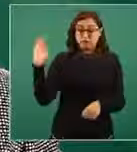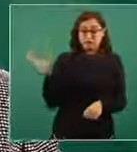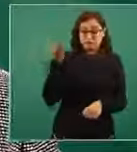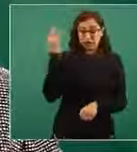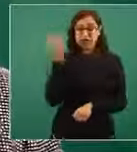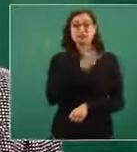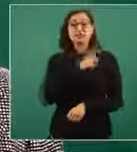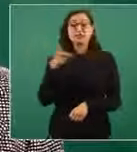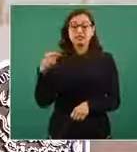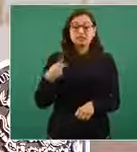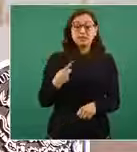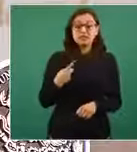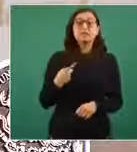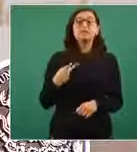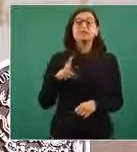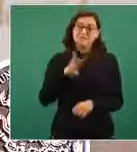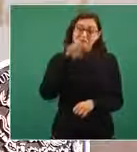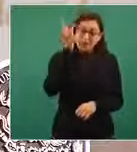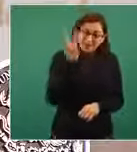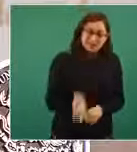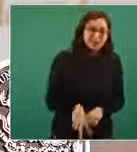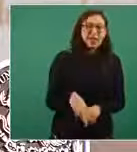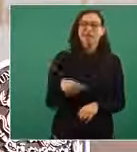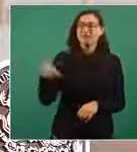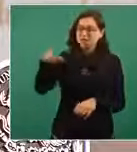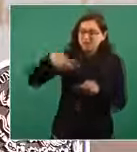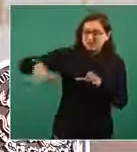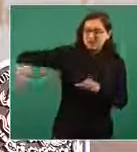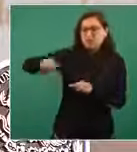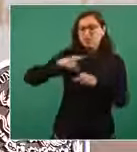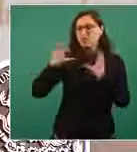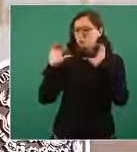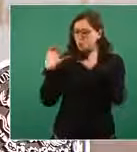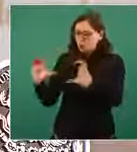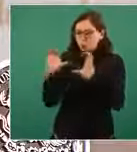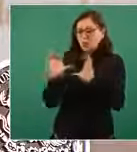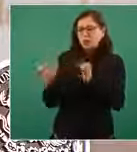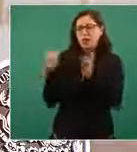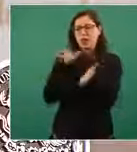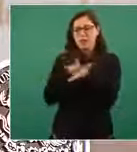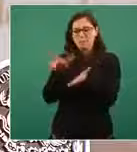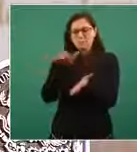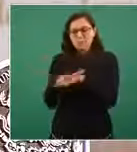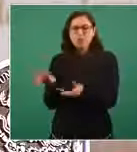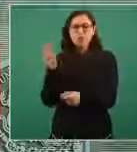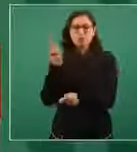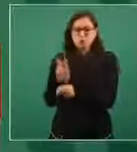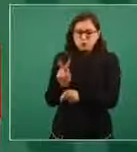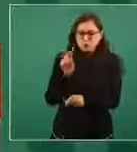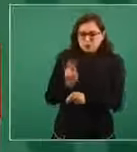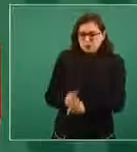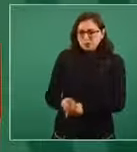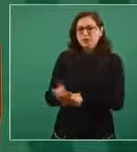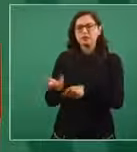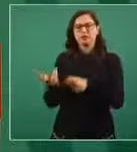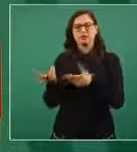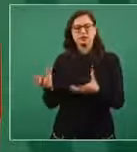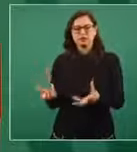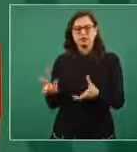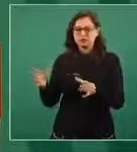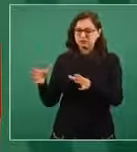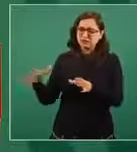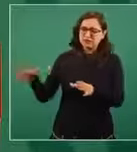apoyen y hagan un seguimiento muy puntual de estos